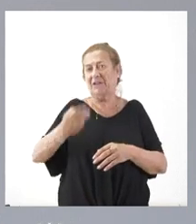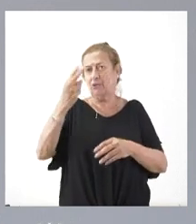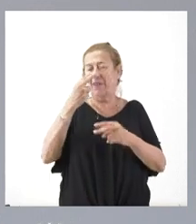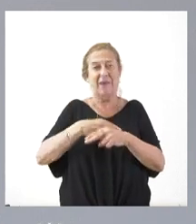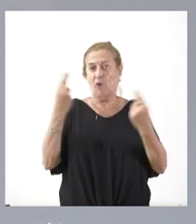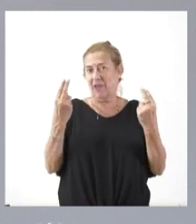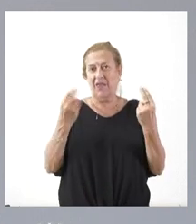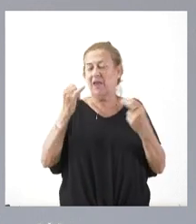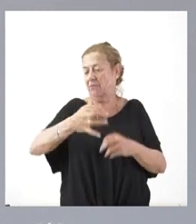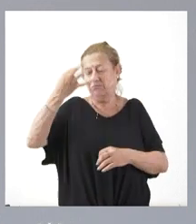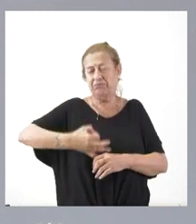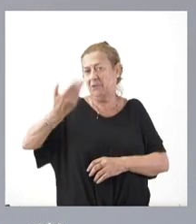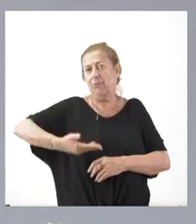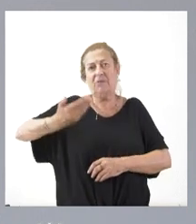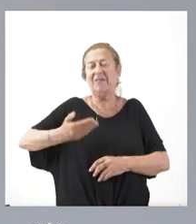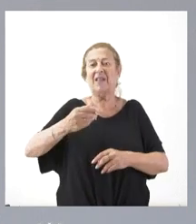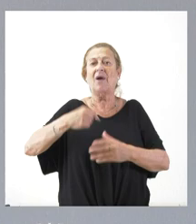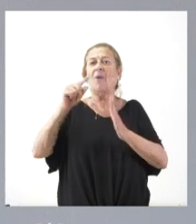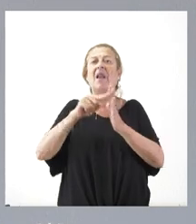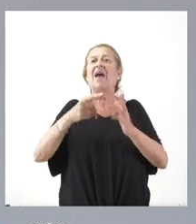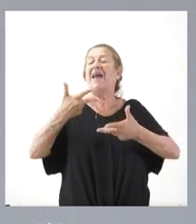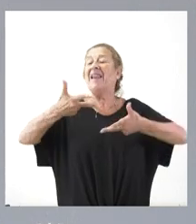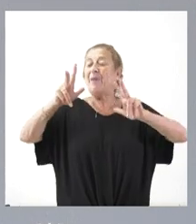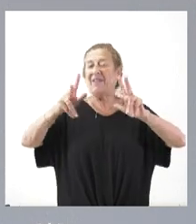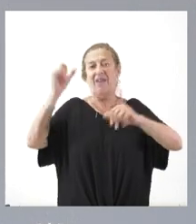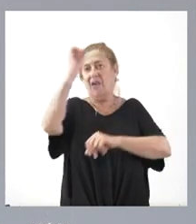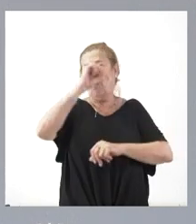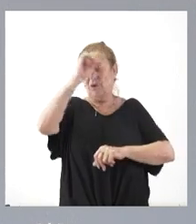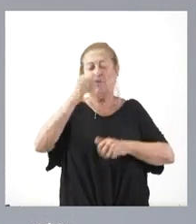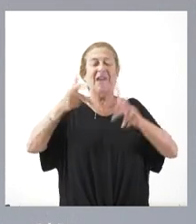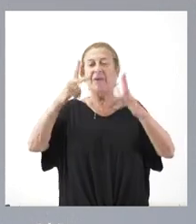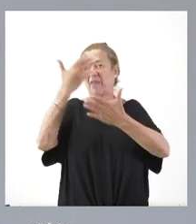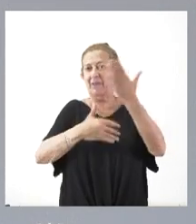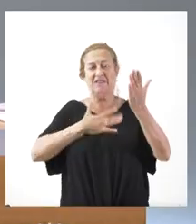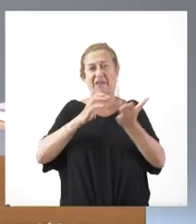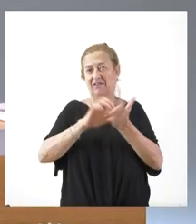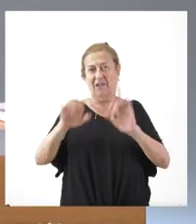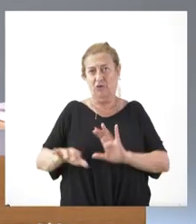y son vitales a la hora de entender la libertad de opinión y la libertad de prensa en Castilla y León.